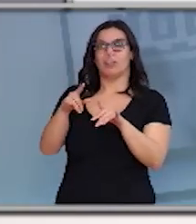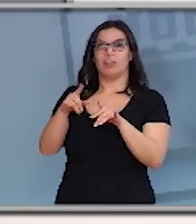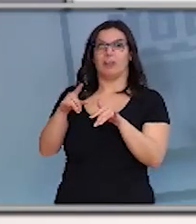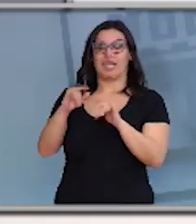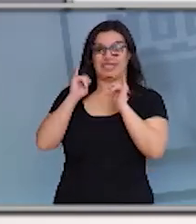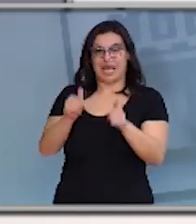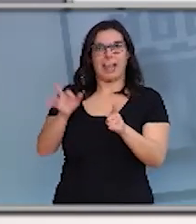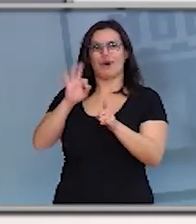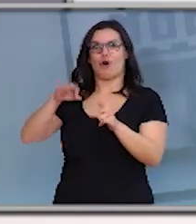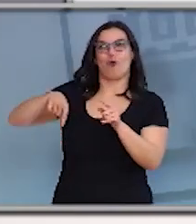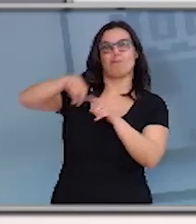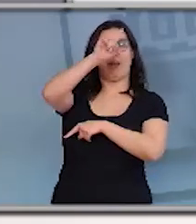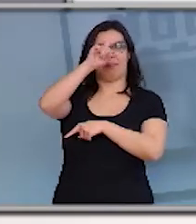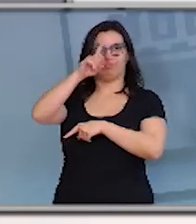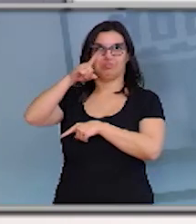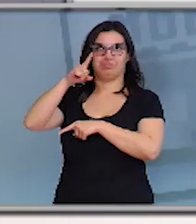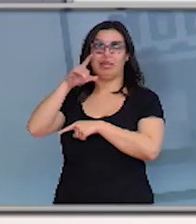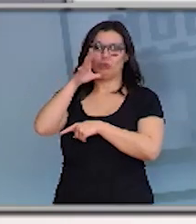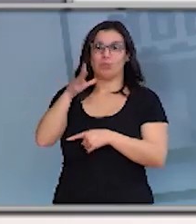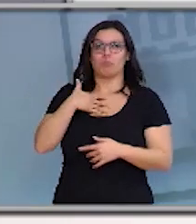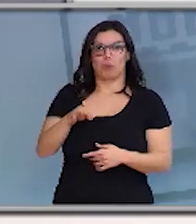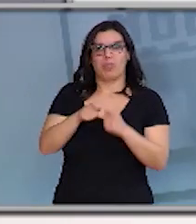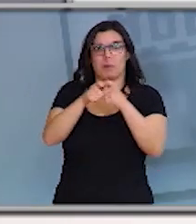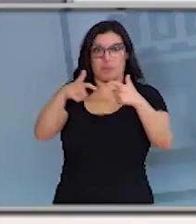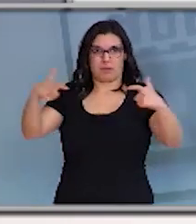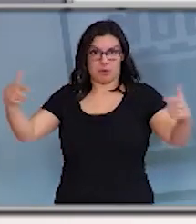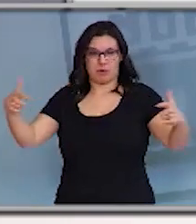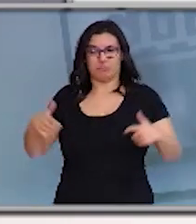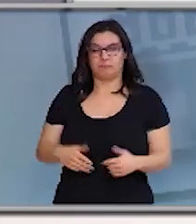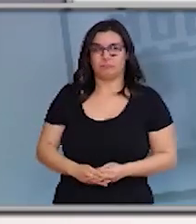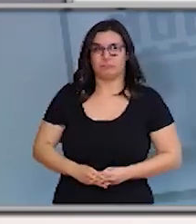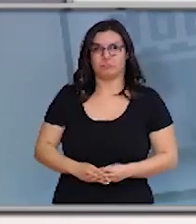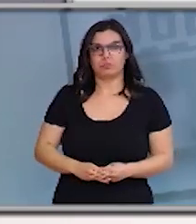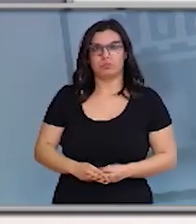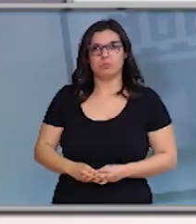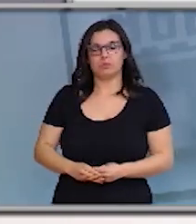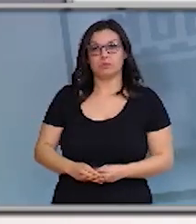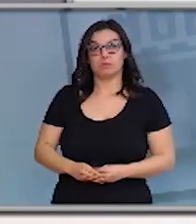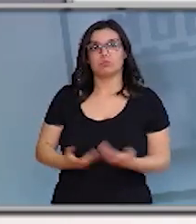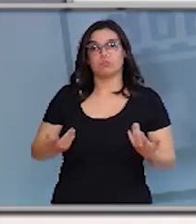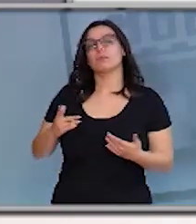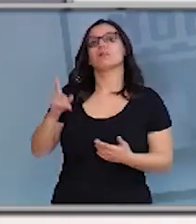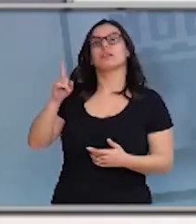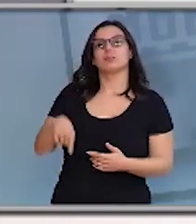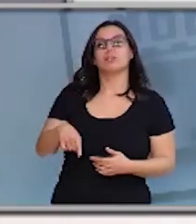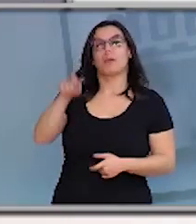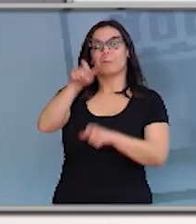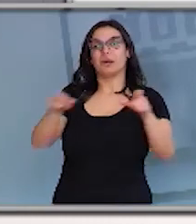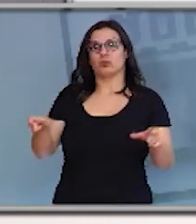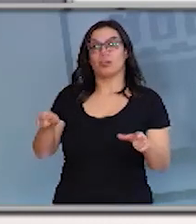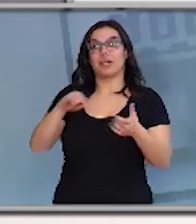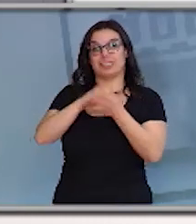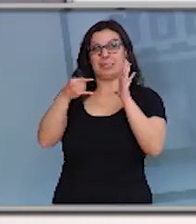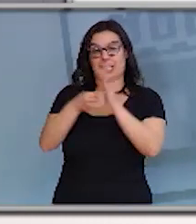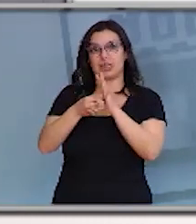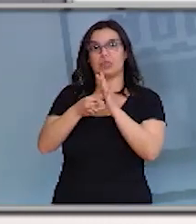onde a intensidade da epidemia pode ser maior. Siguendo, portanto, as propostas do personal técnico da